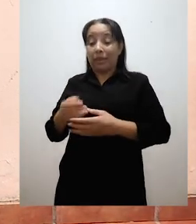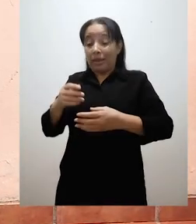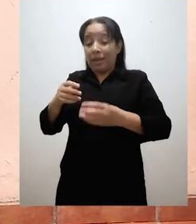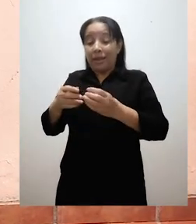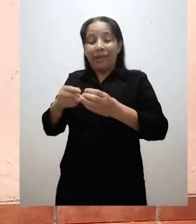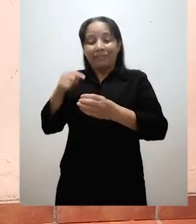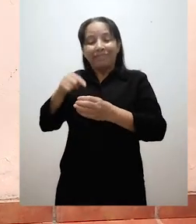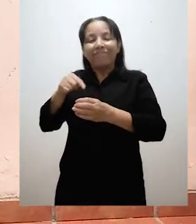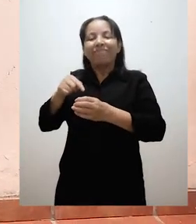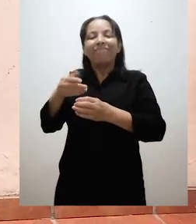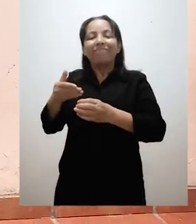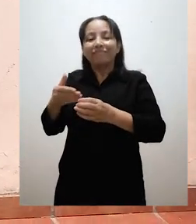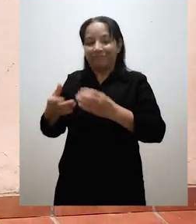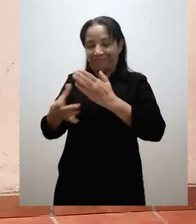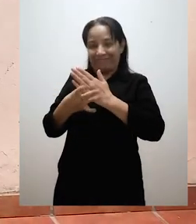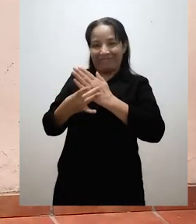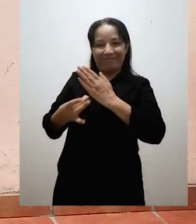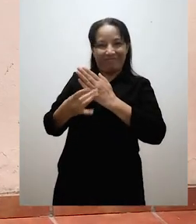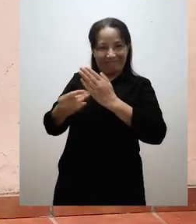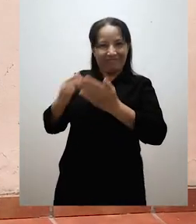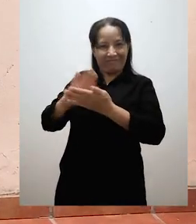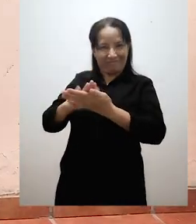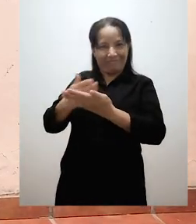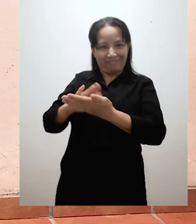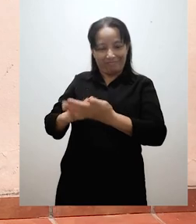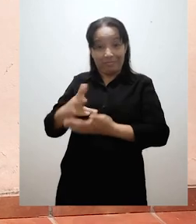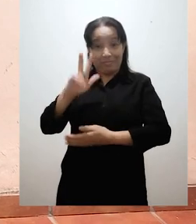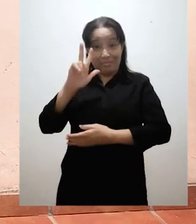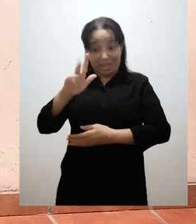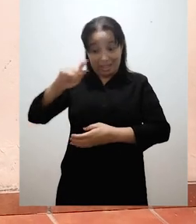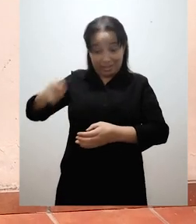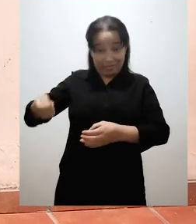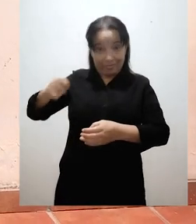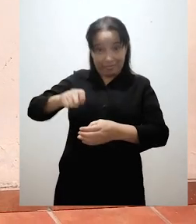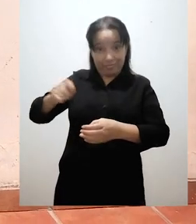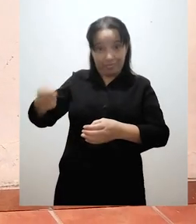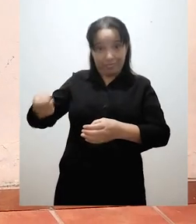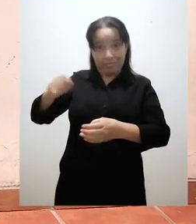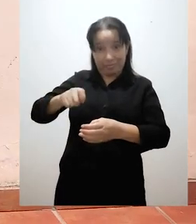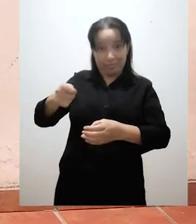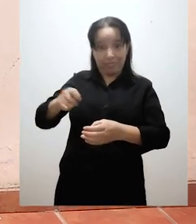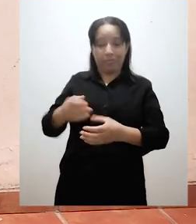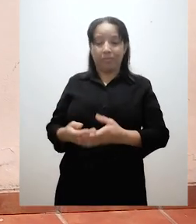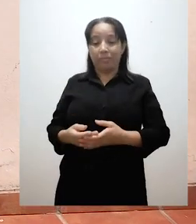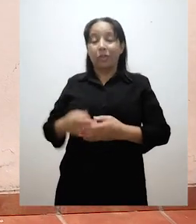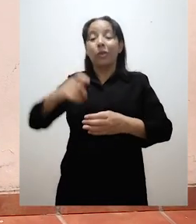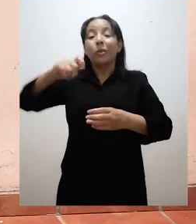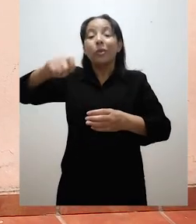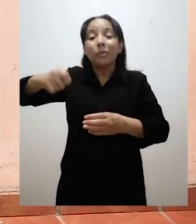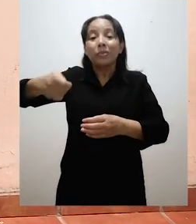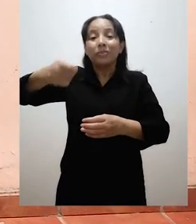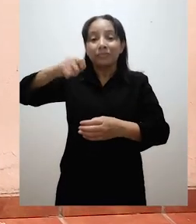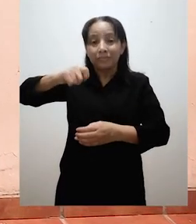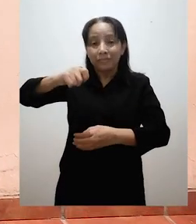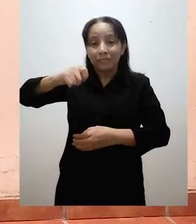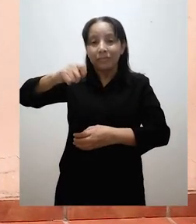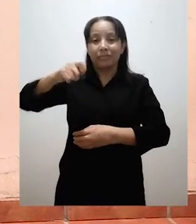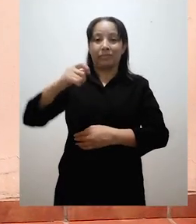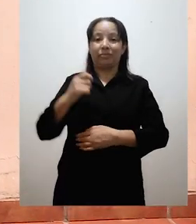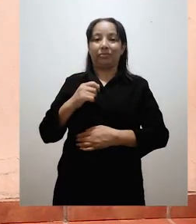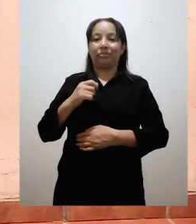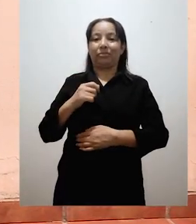cucharas y témperas